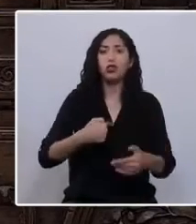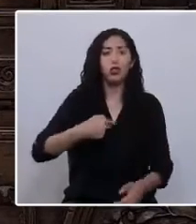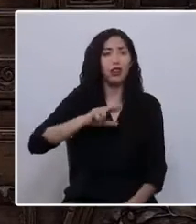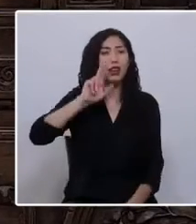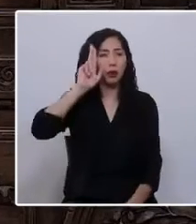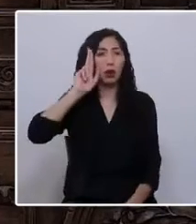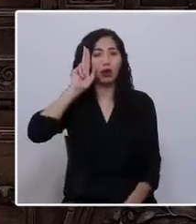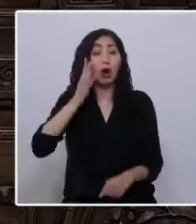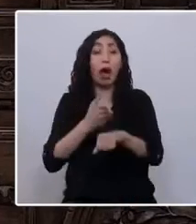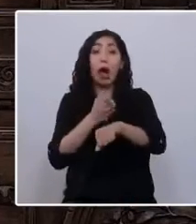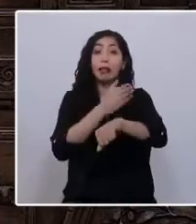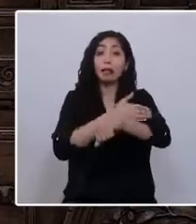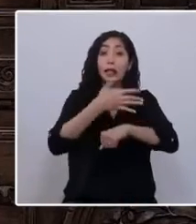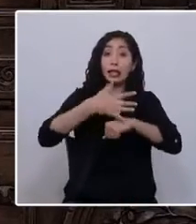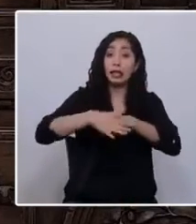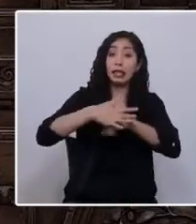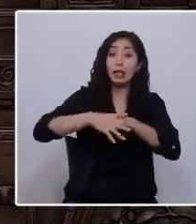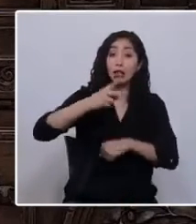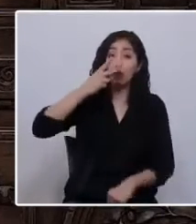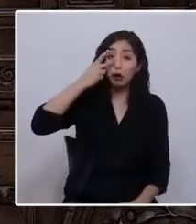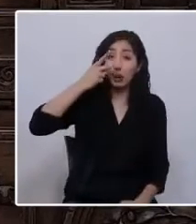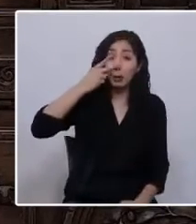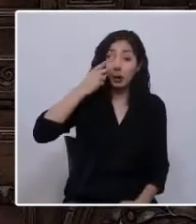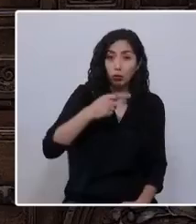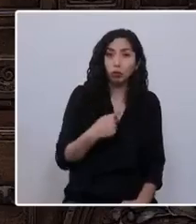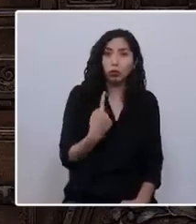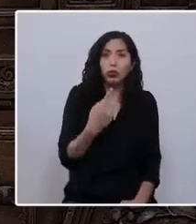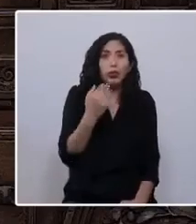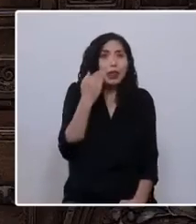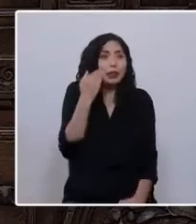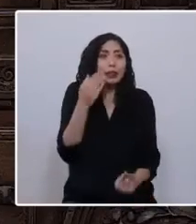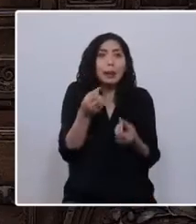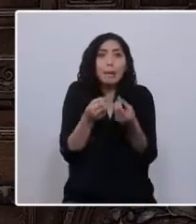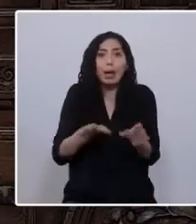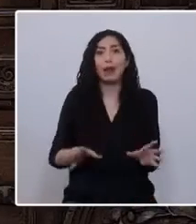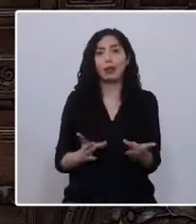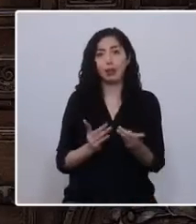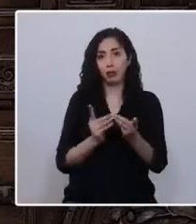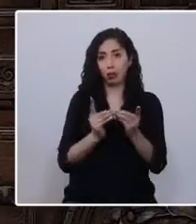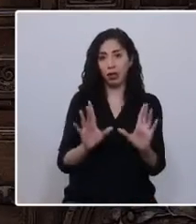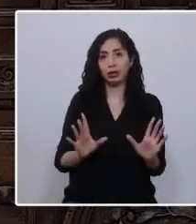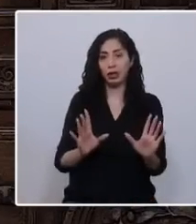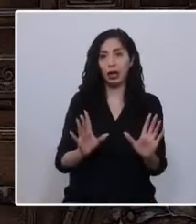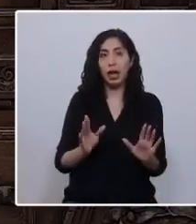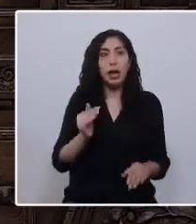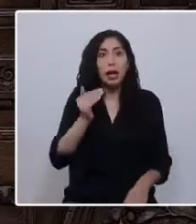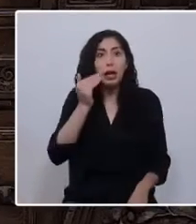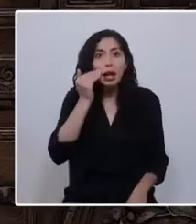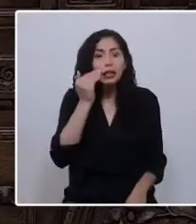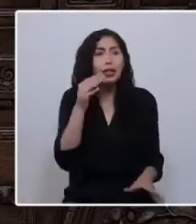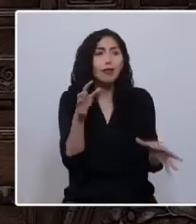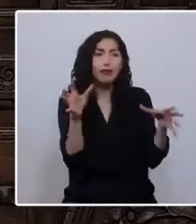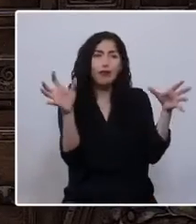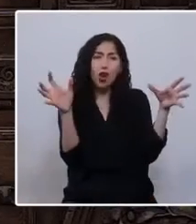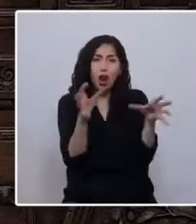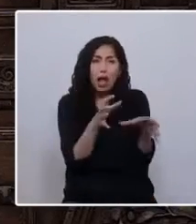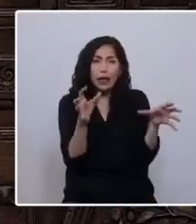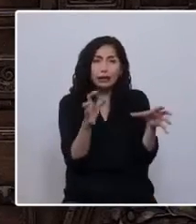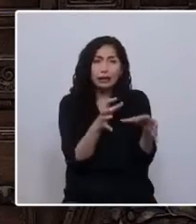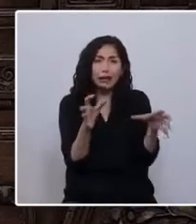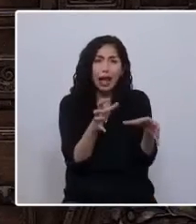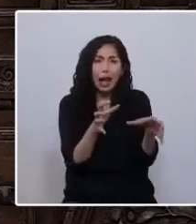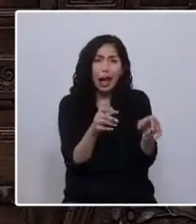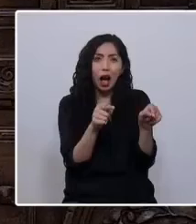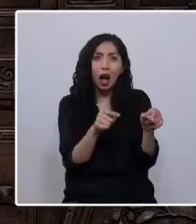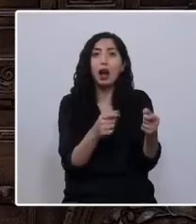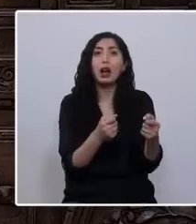previos al 15 de noviembre estuvimos a punto de perder la democracia. Estuvimos a punto de que la violencia y la intolerancia le ganara